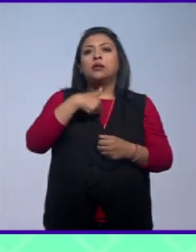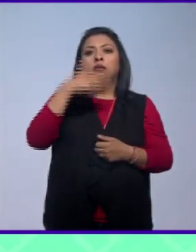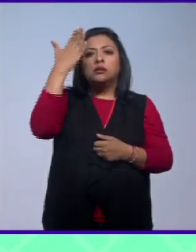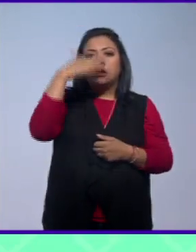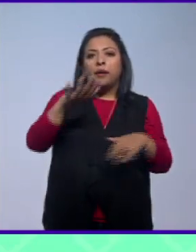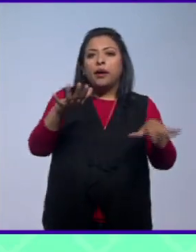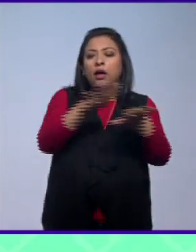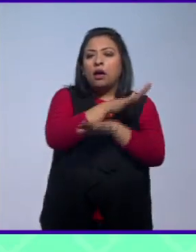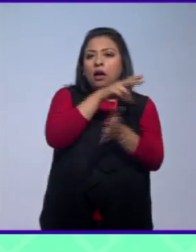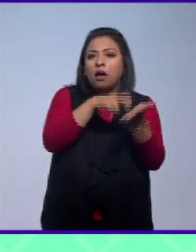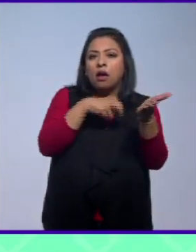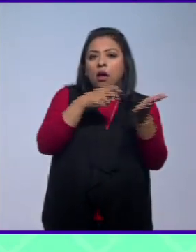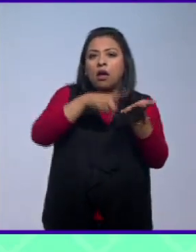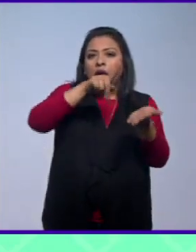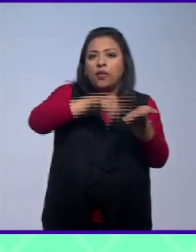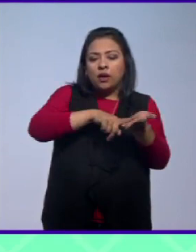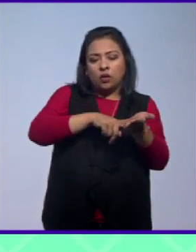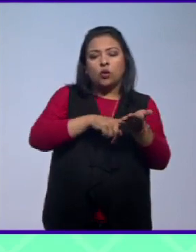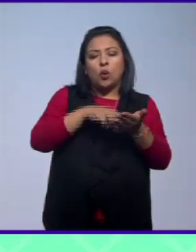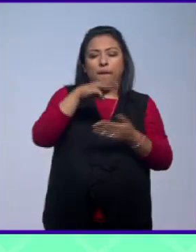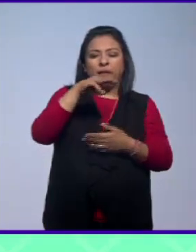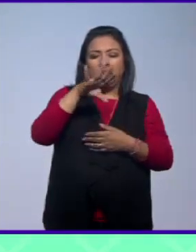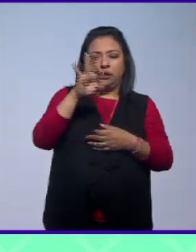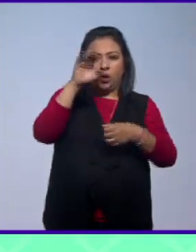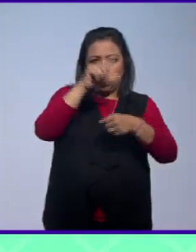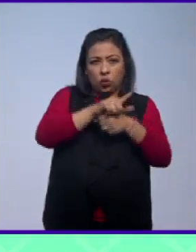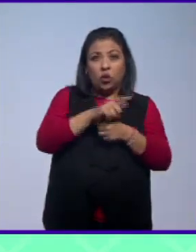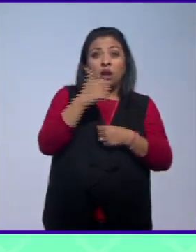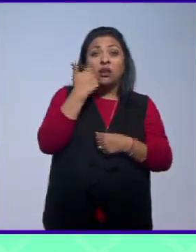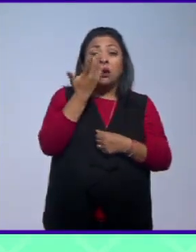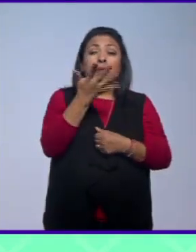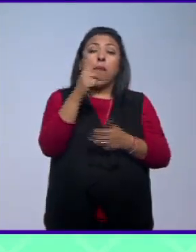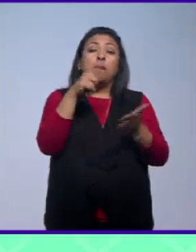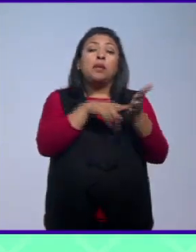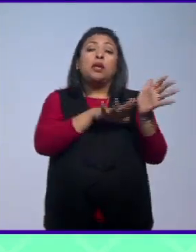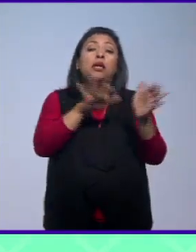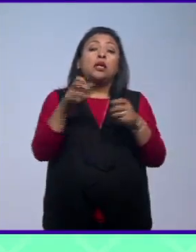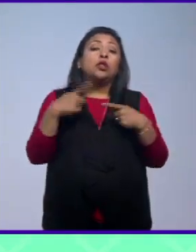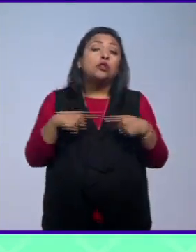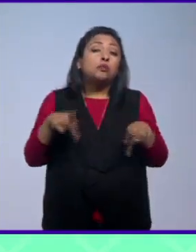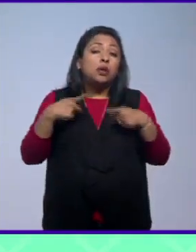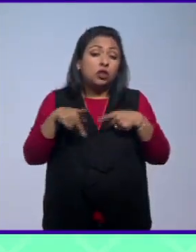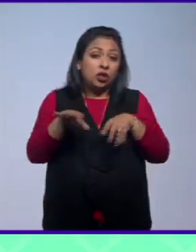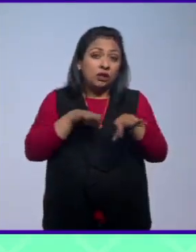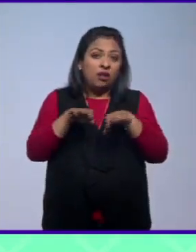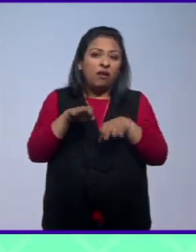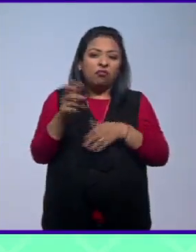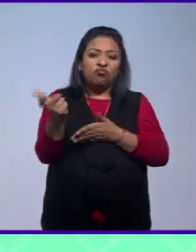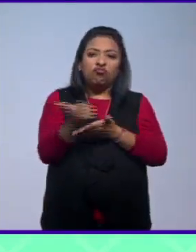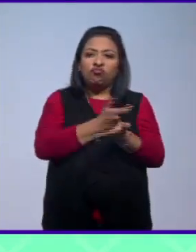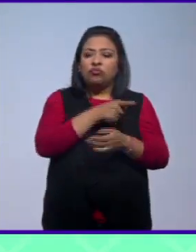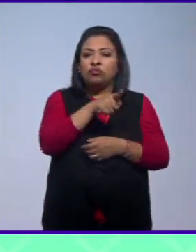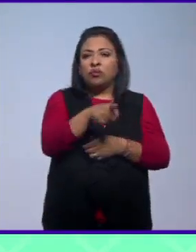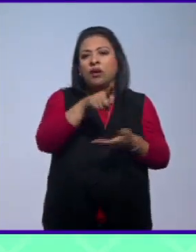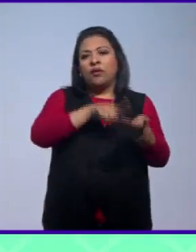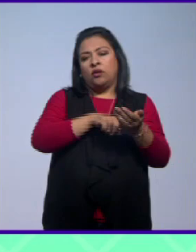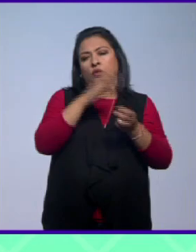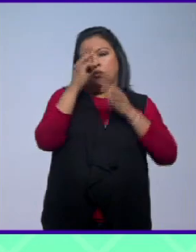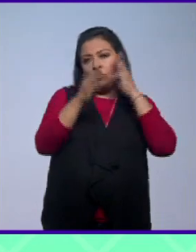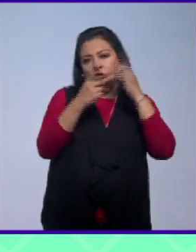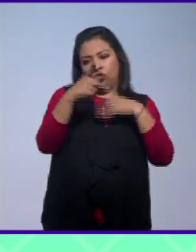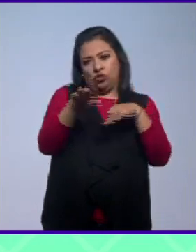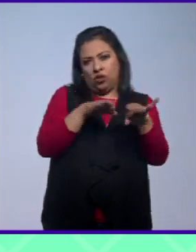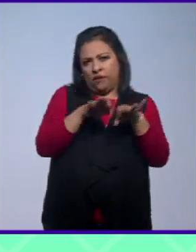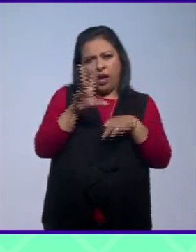una reforma que se hará en el Ministerio de Cultura y que busca que cerca de mil quinientos trabajadores cobren directamente del recinto para el que